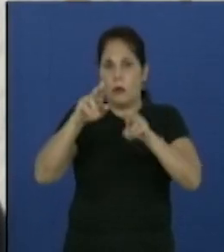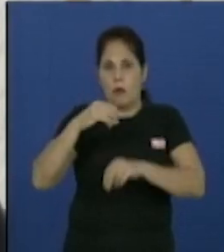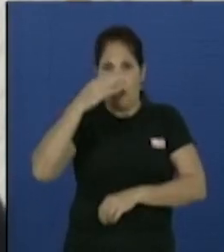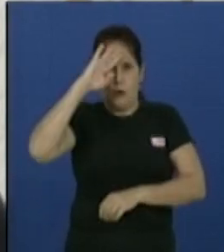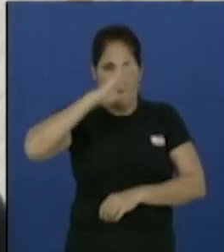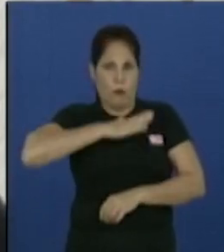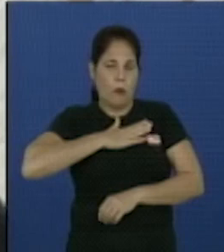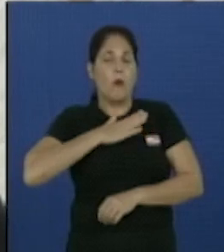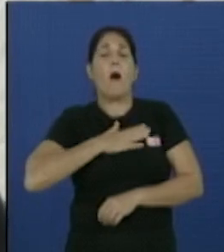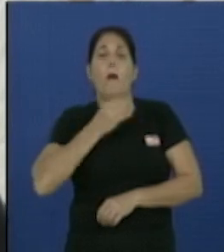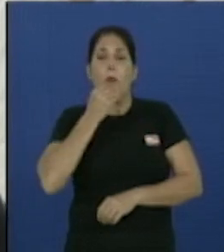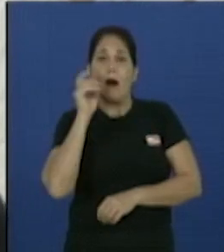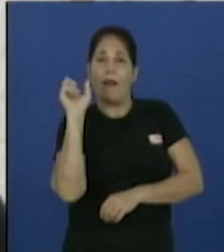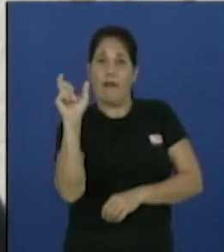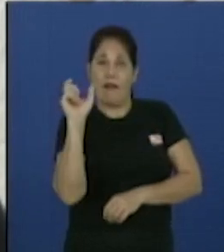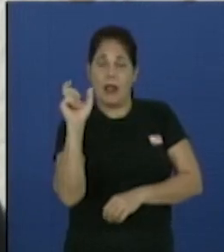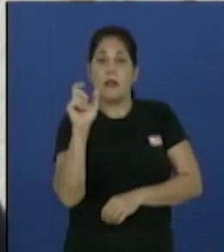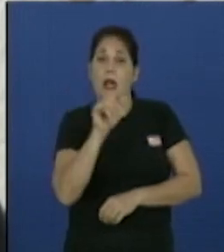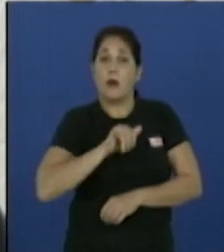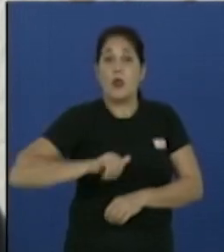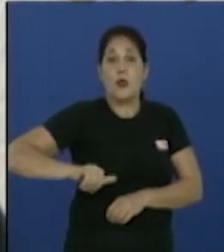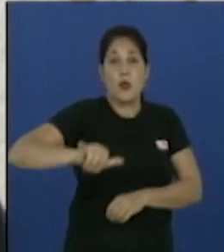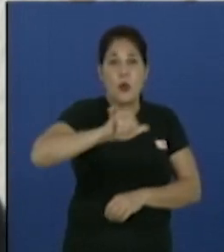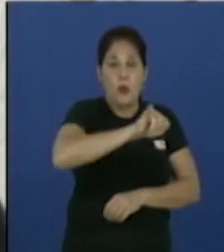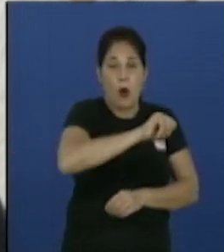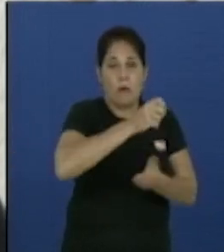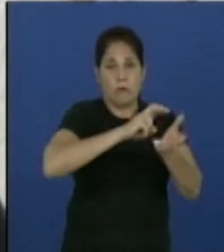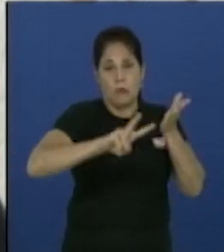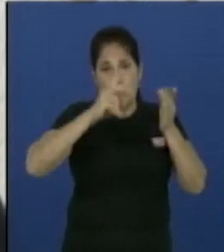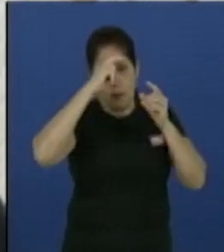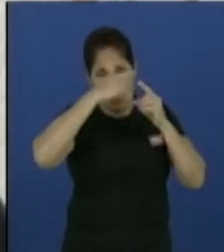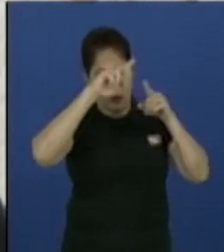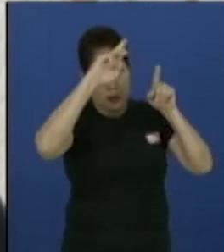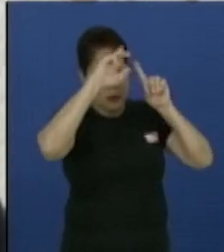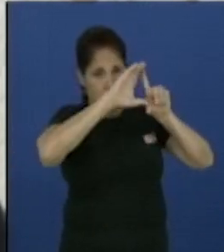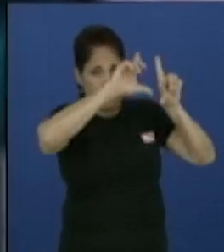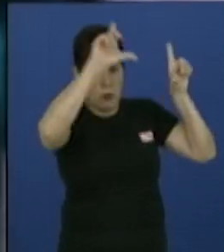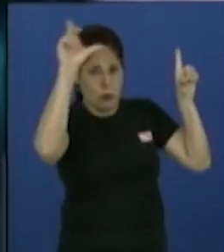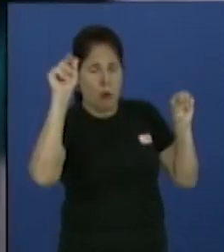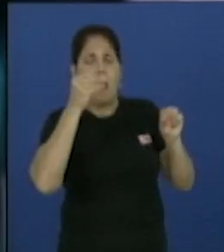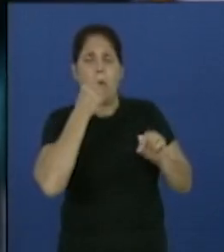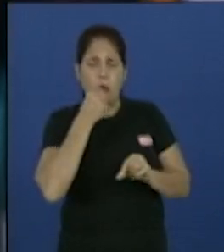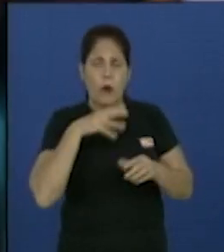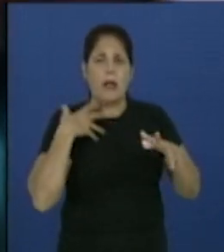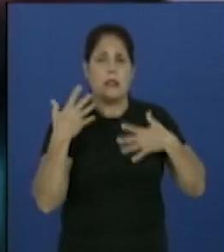para que se celebre al unísono en todo lo largo y ancho de la patria.